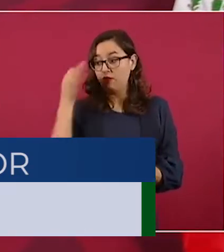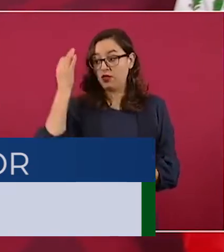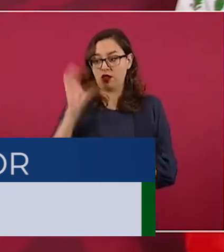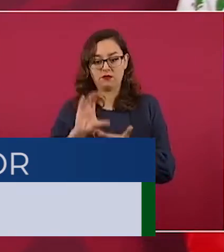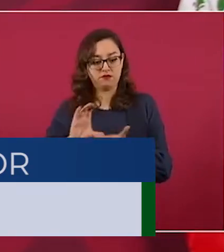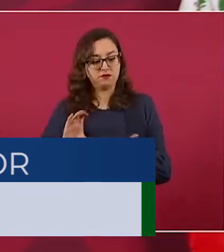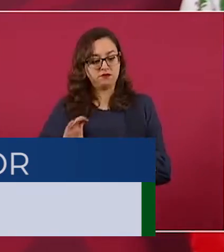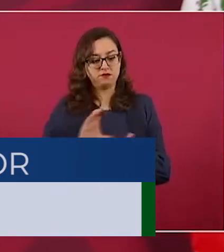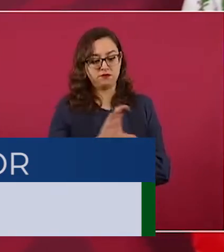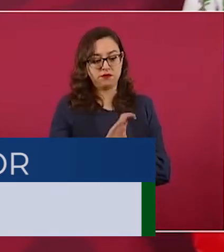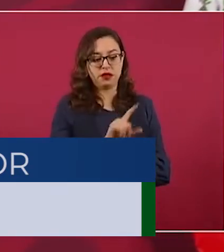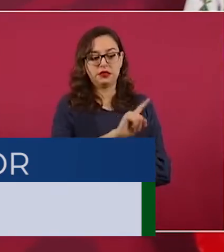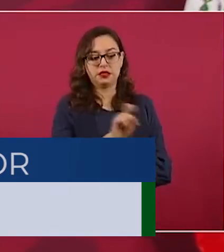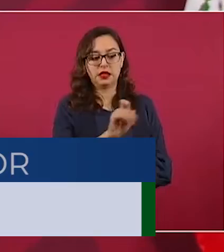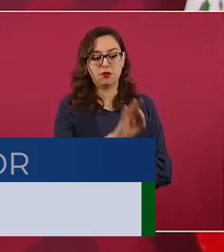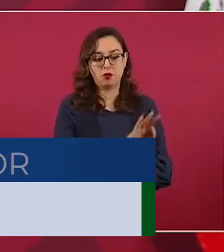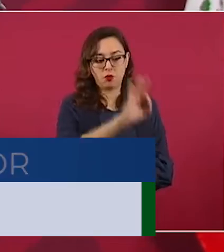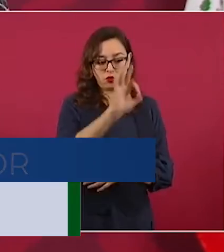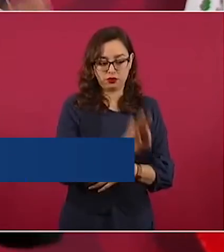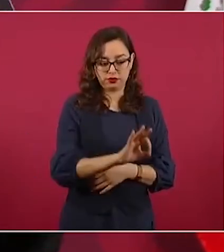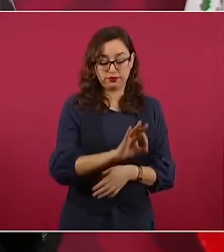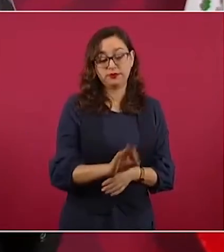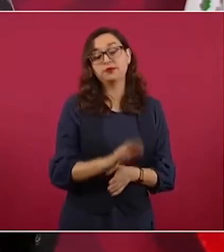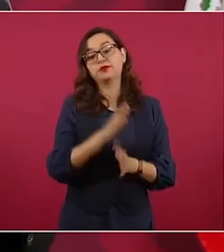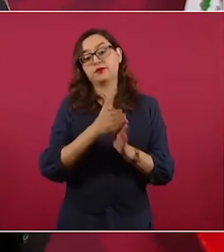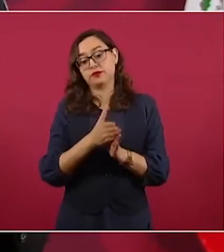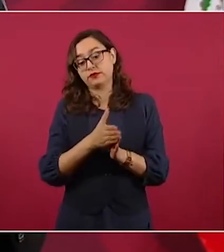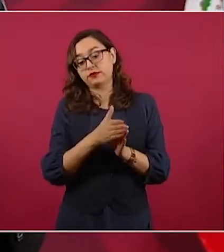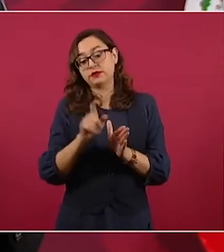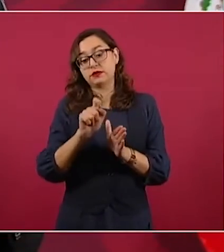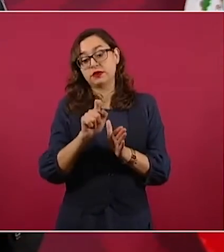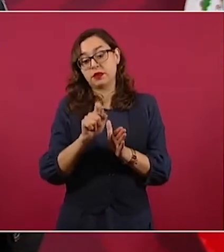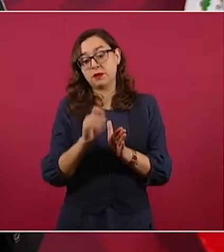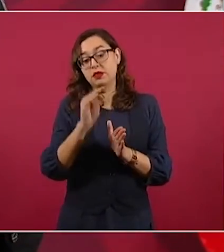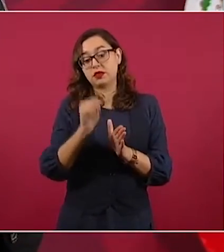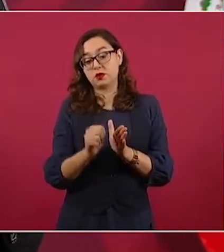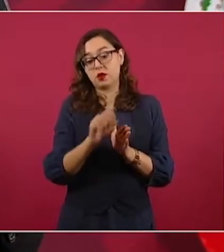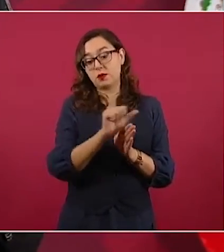gobiernos estatales, 50 por ciento gobierno federal.